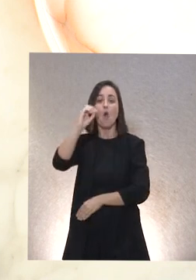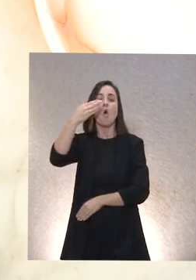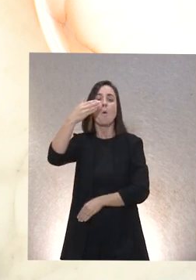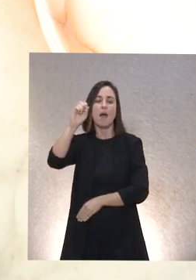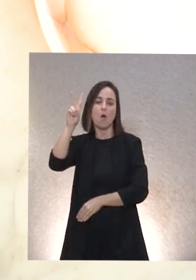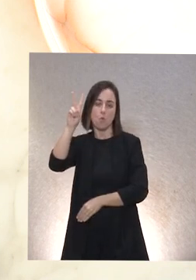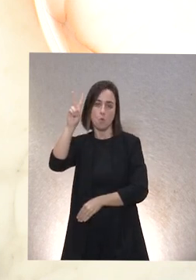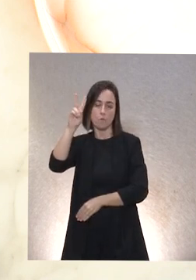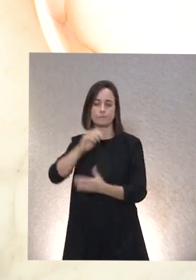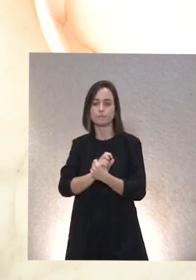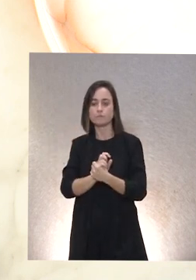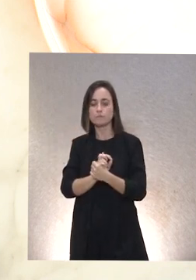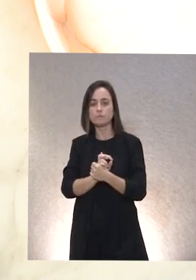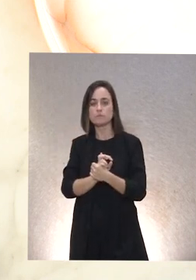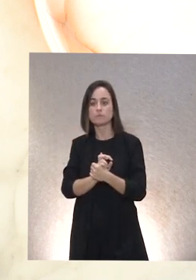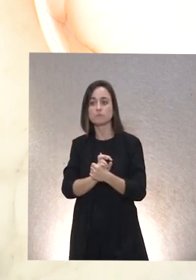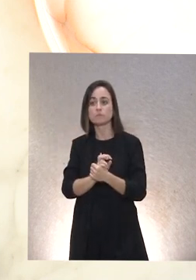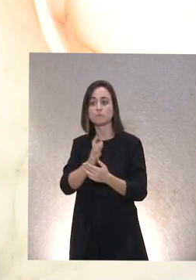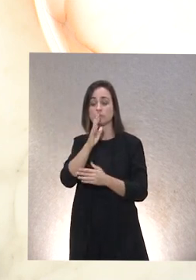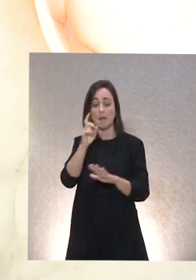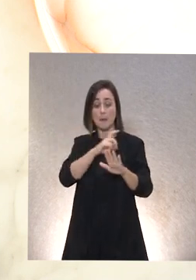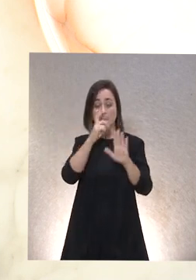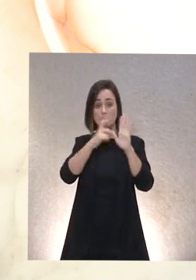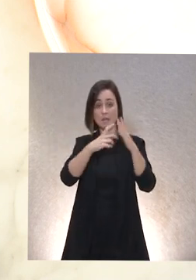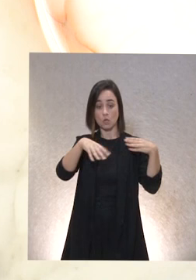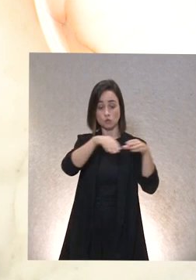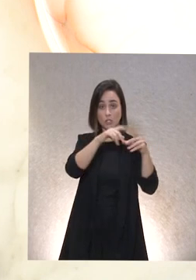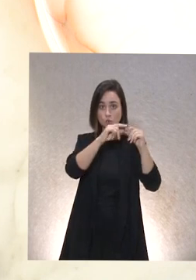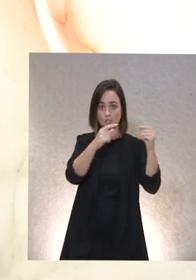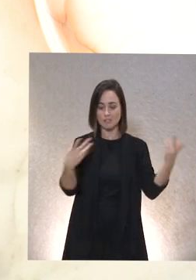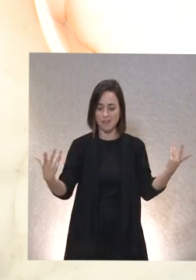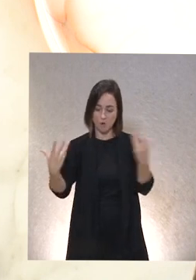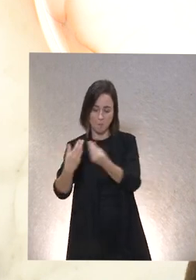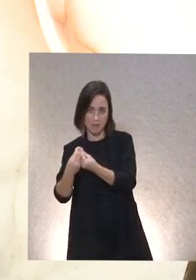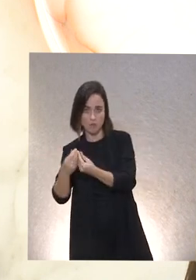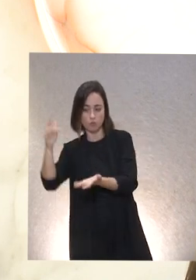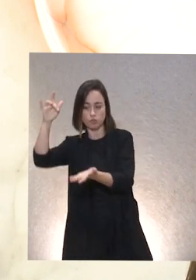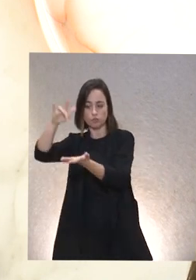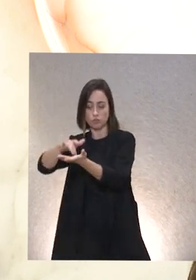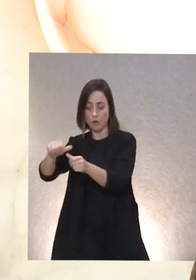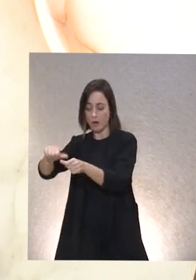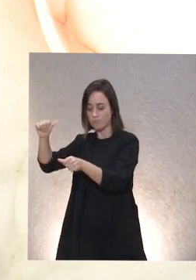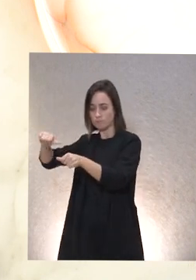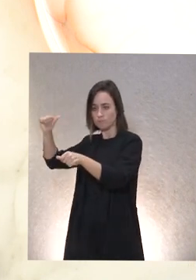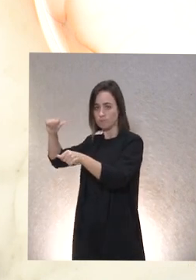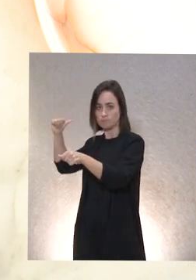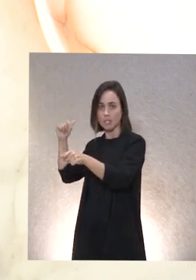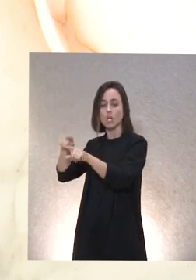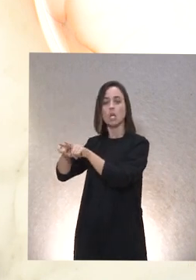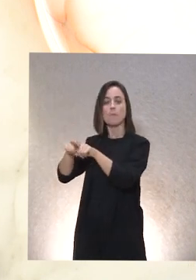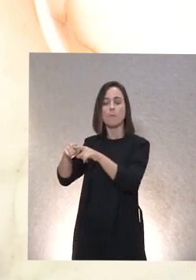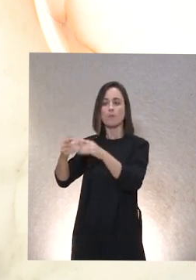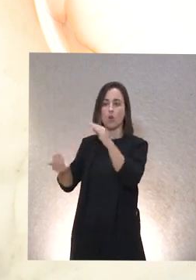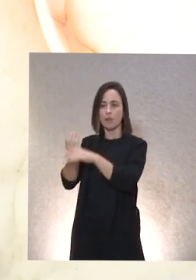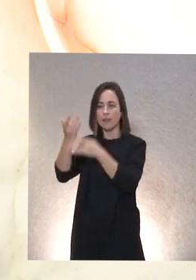voy a mencionar porque Plena Inclusión Asturias nos ha acompañado en diferentes ocasiones en las jornadas de sensibilización de